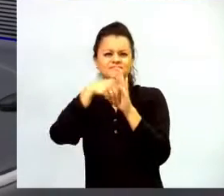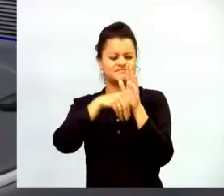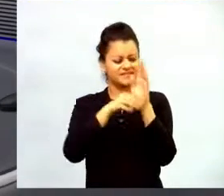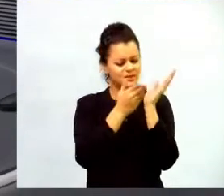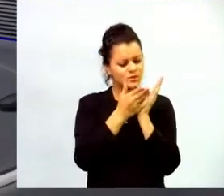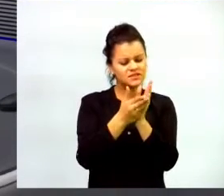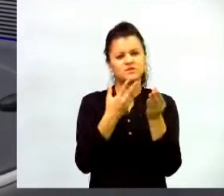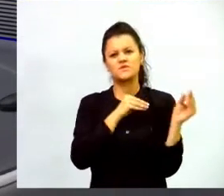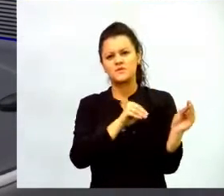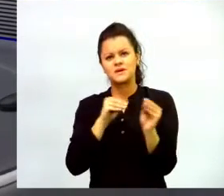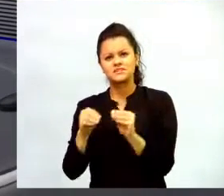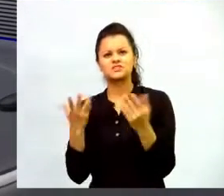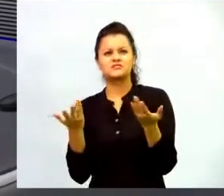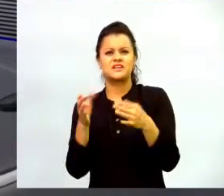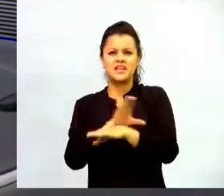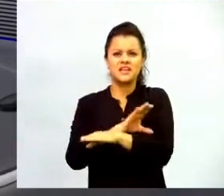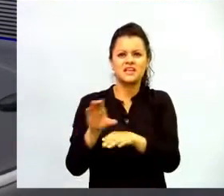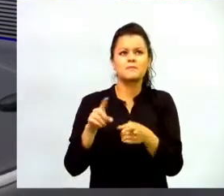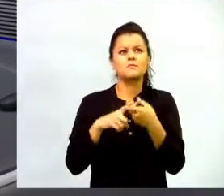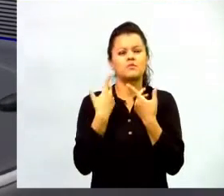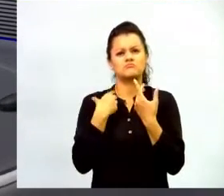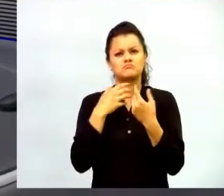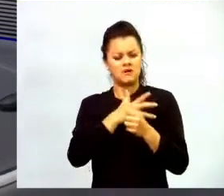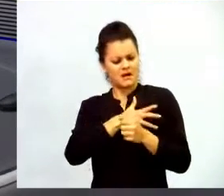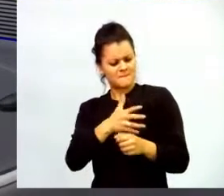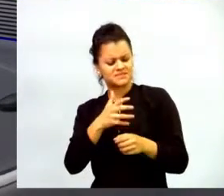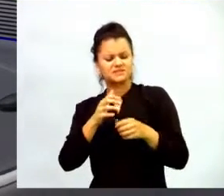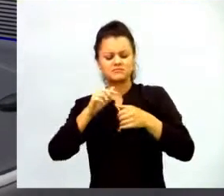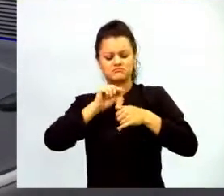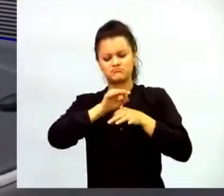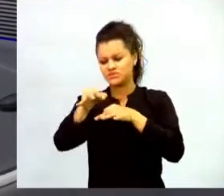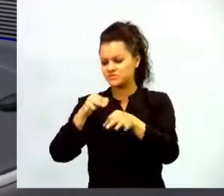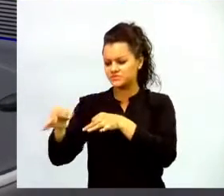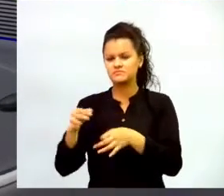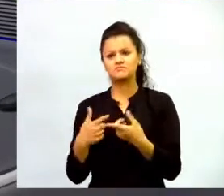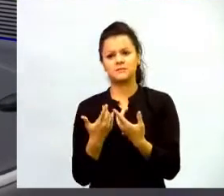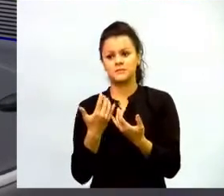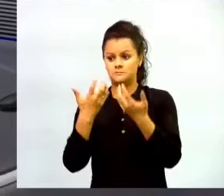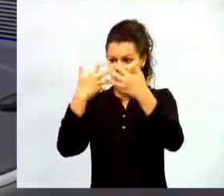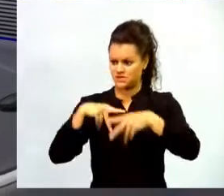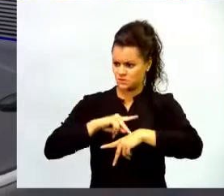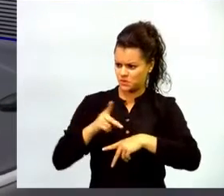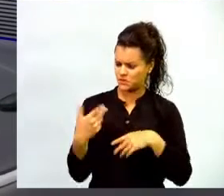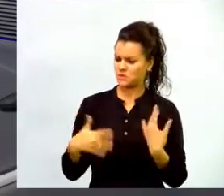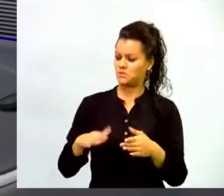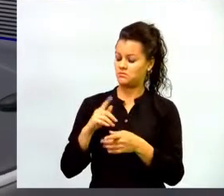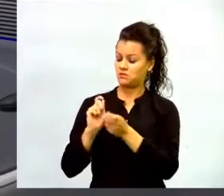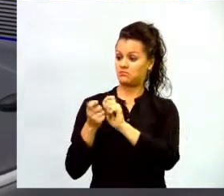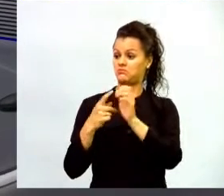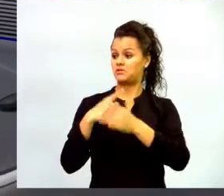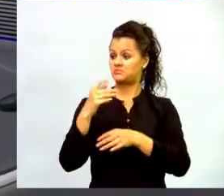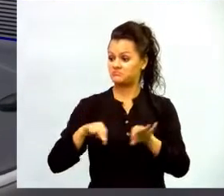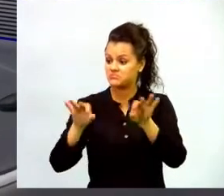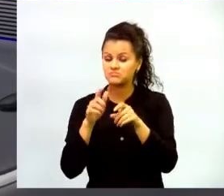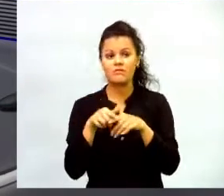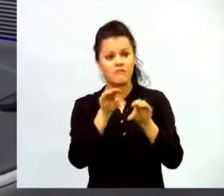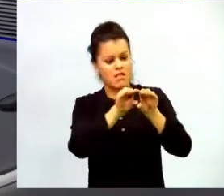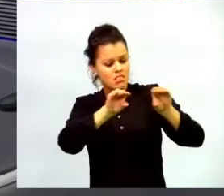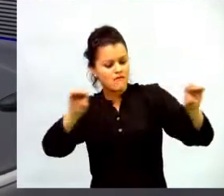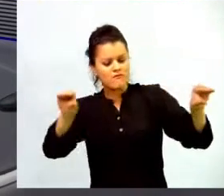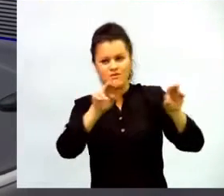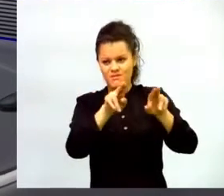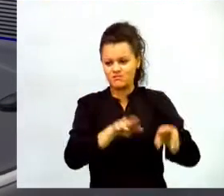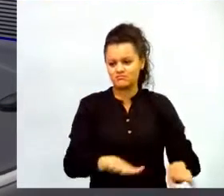equipos, capacidades regionales, emprendimientos que se han vuelto proyectos importantes, plataformas educativas integrales,